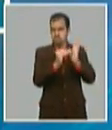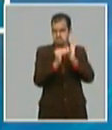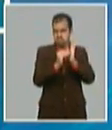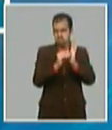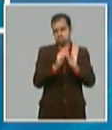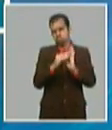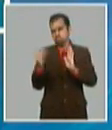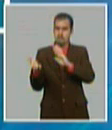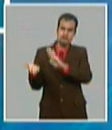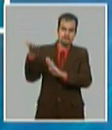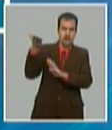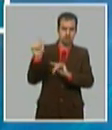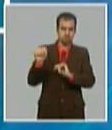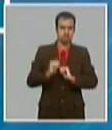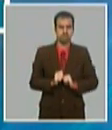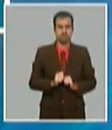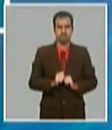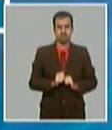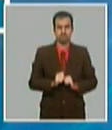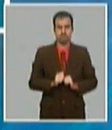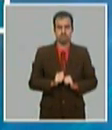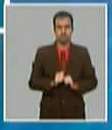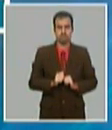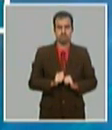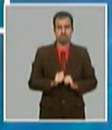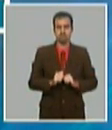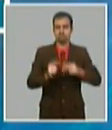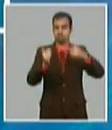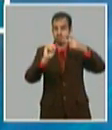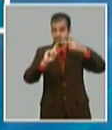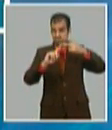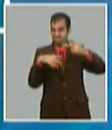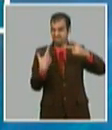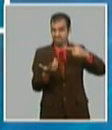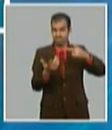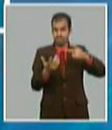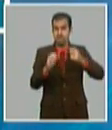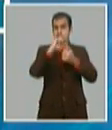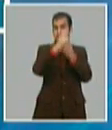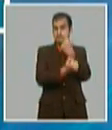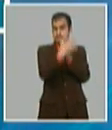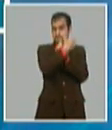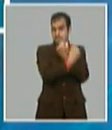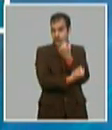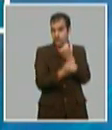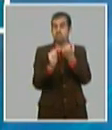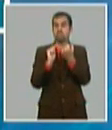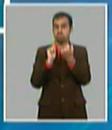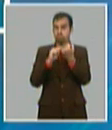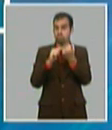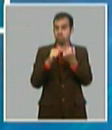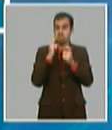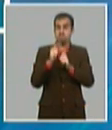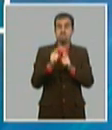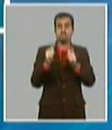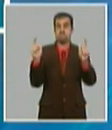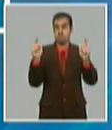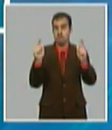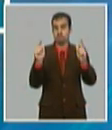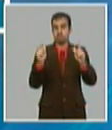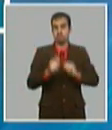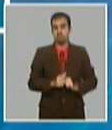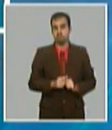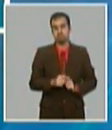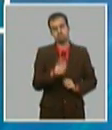la producción nacional de maíz tenemos previsto crecer duplicar prácticamente lo que vamos a alcanzar en el 2020 y